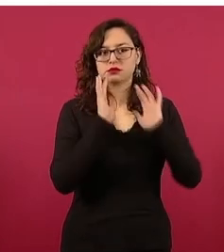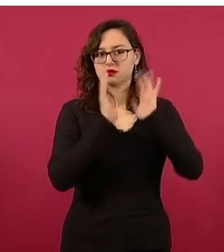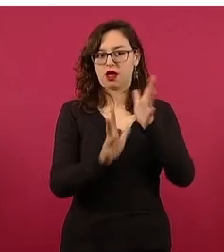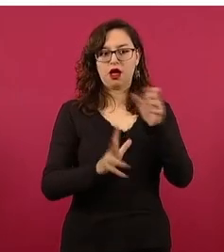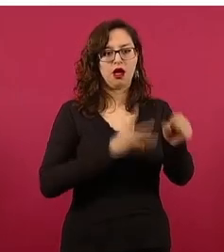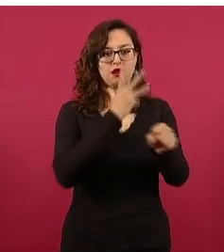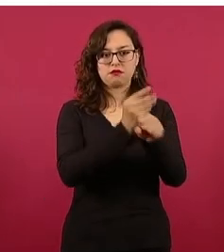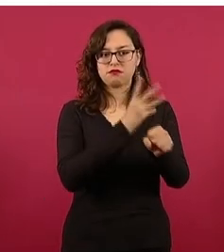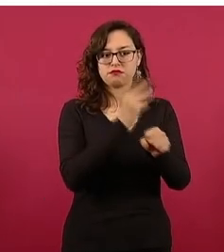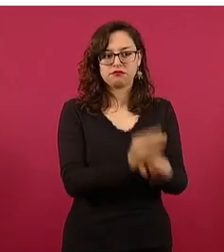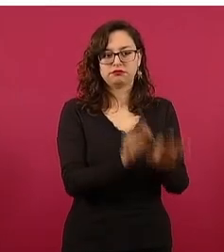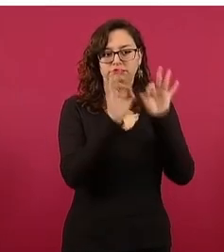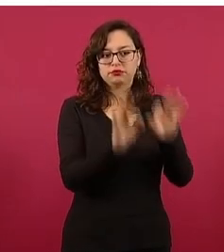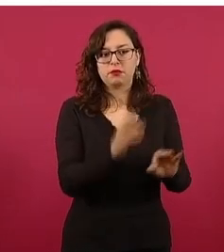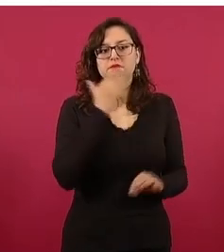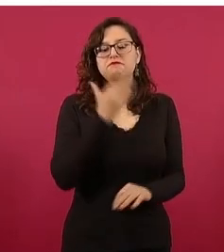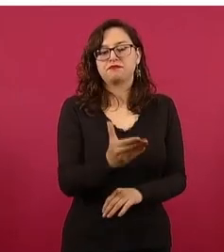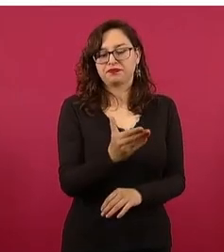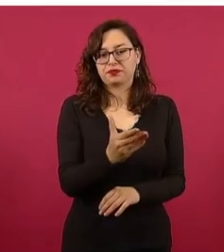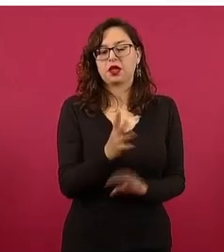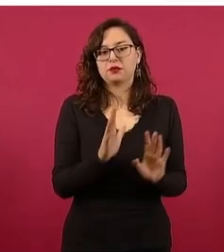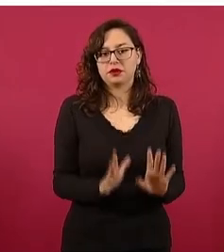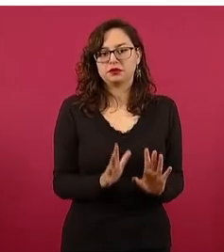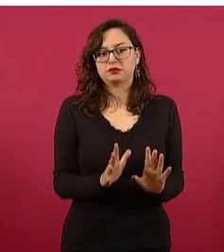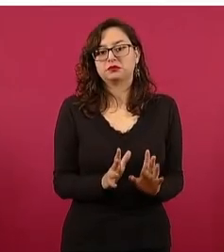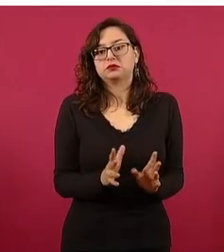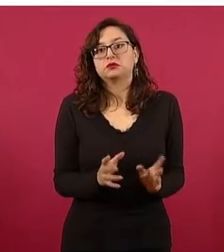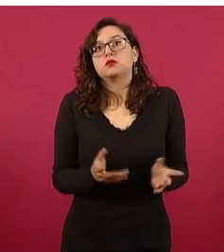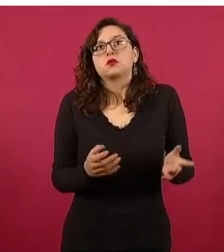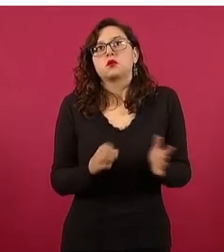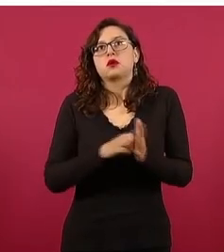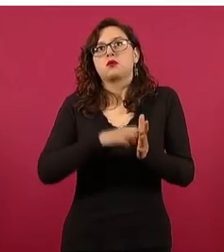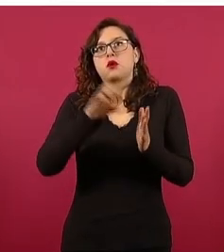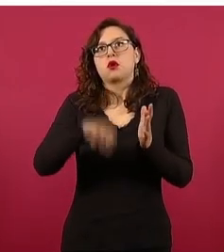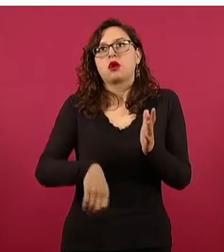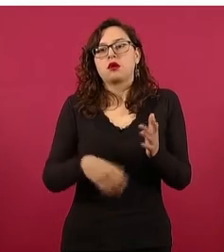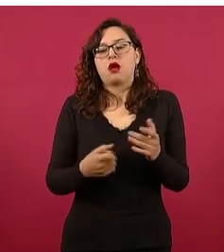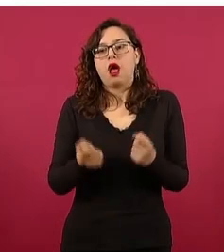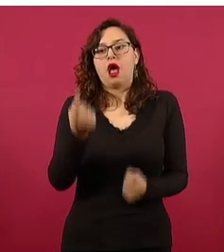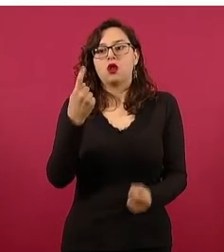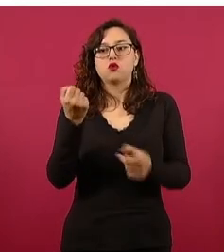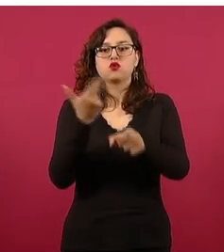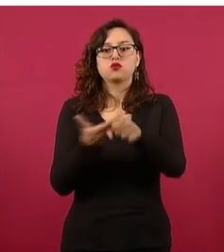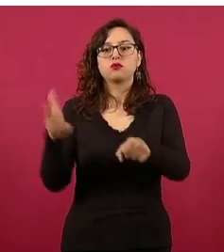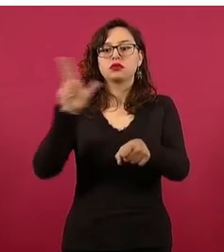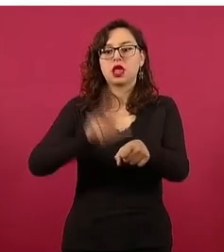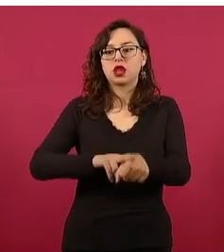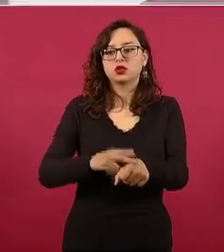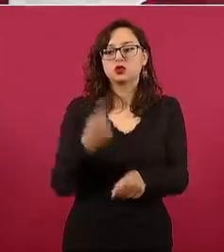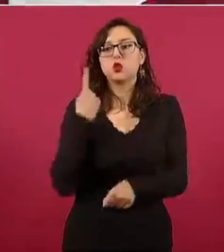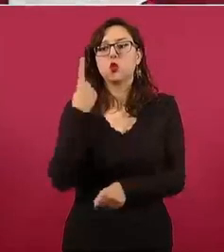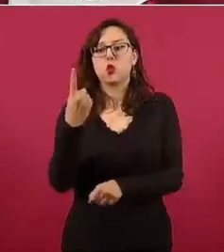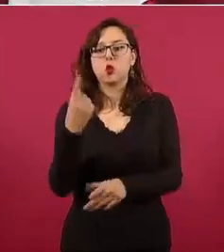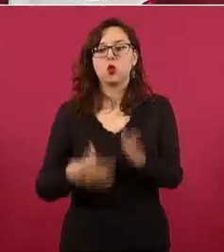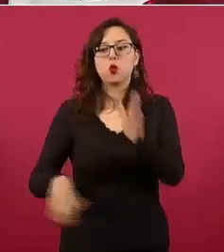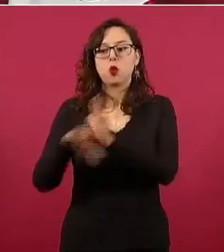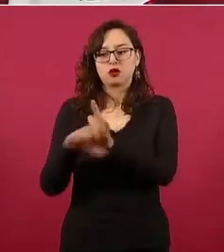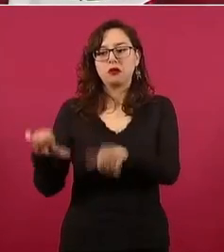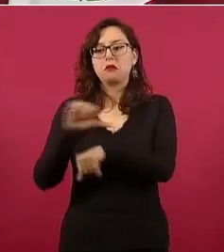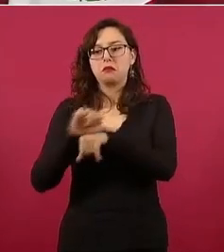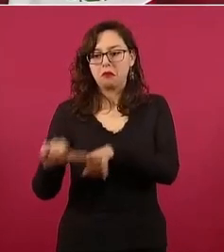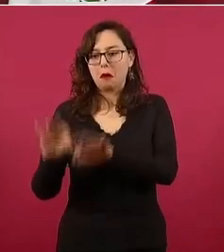fui a Rosa Morada y funcionaba un quirófano y hay dos funcionando.